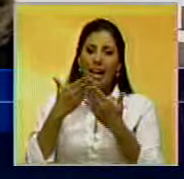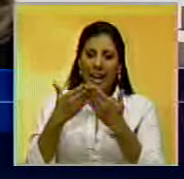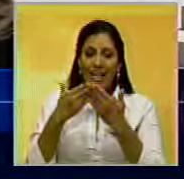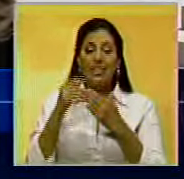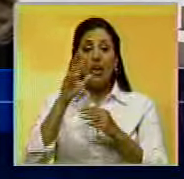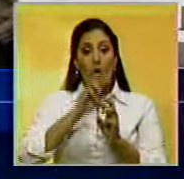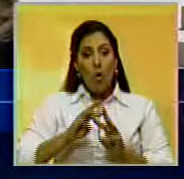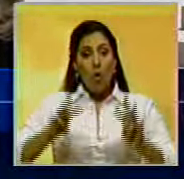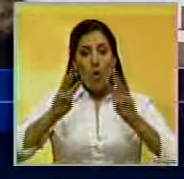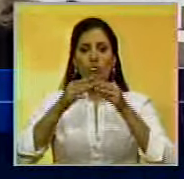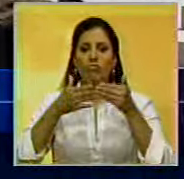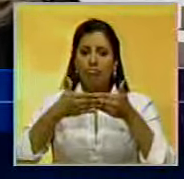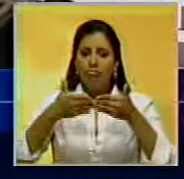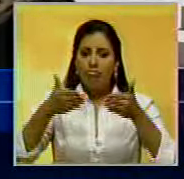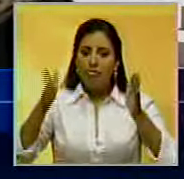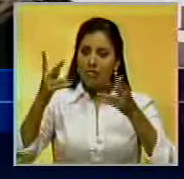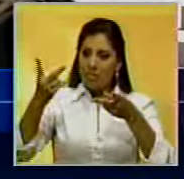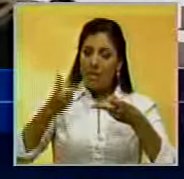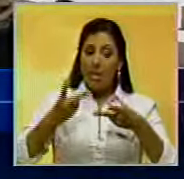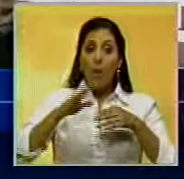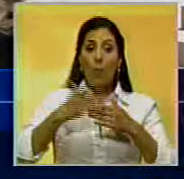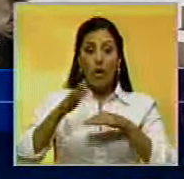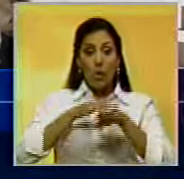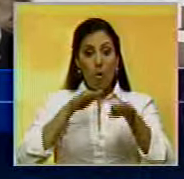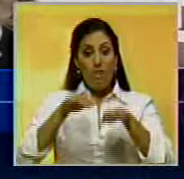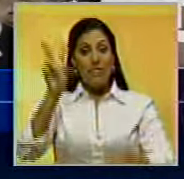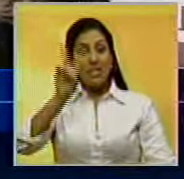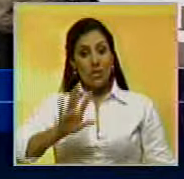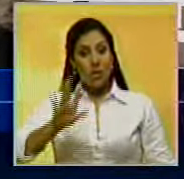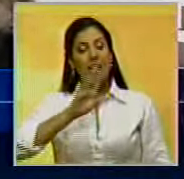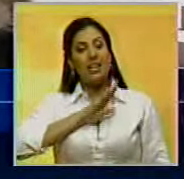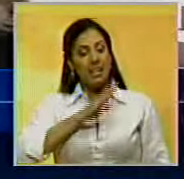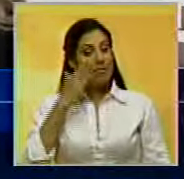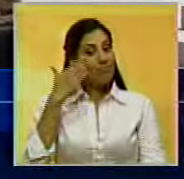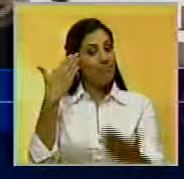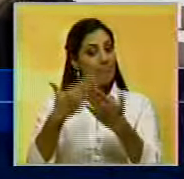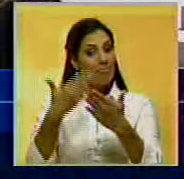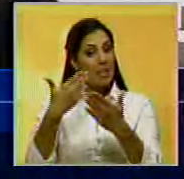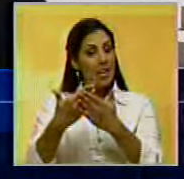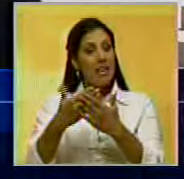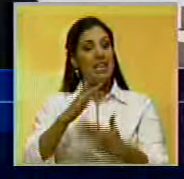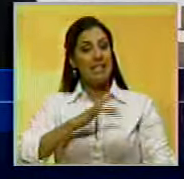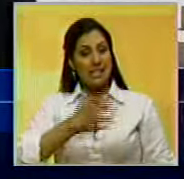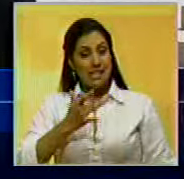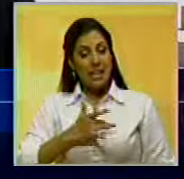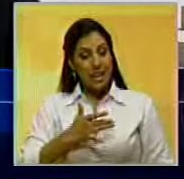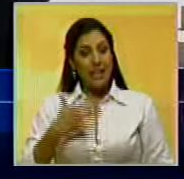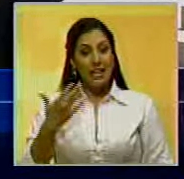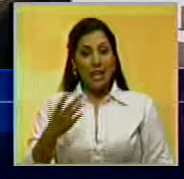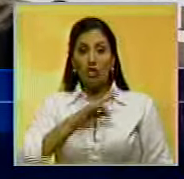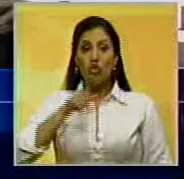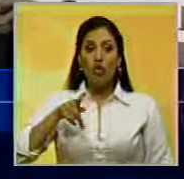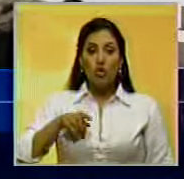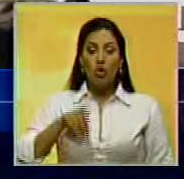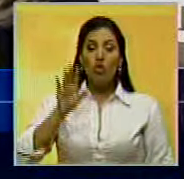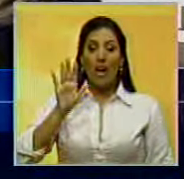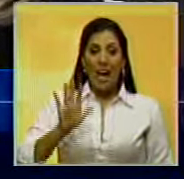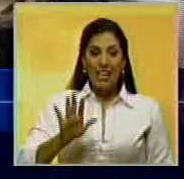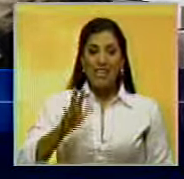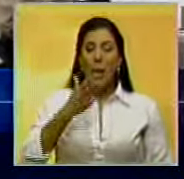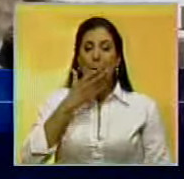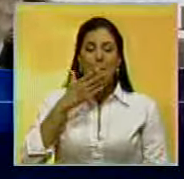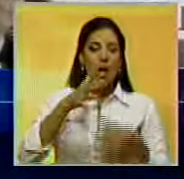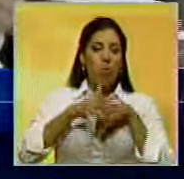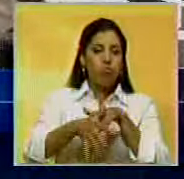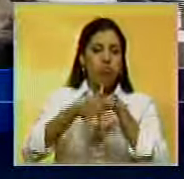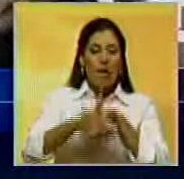que la ONU nos abrió las puertas porque el jueves en Venezuela se va a ver y se va a sentir, y vamos a ser parte de